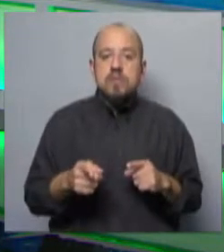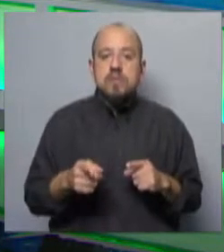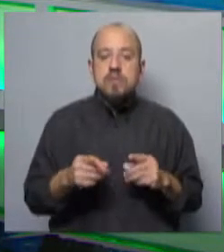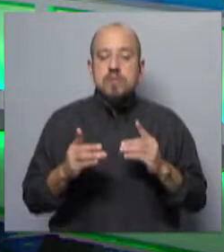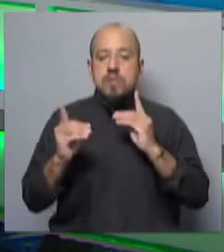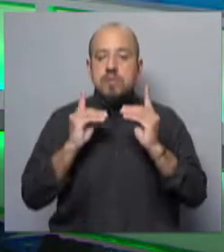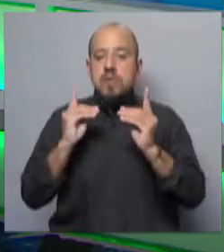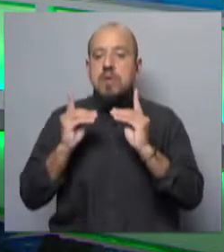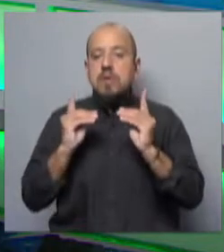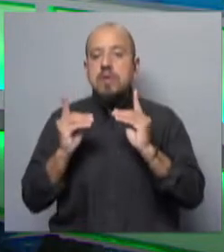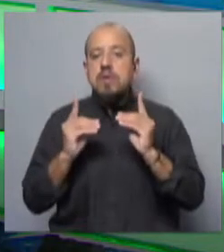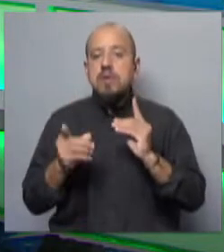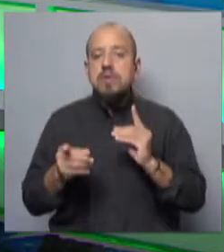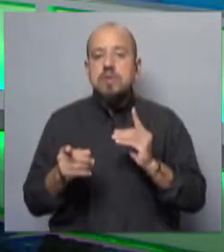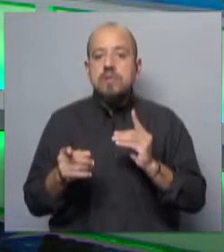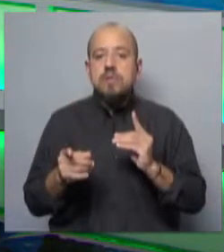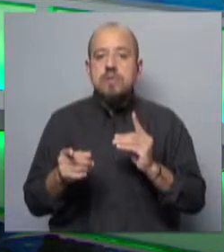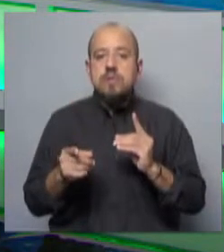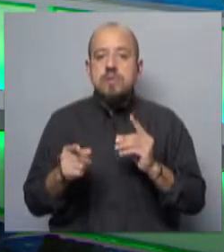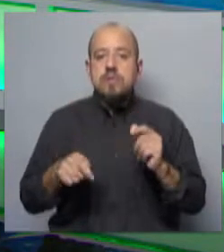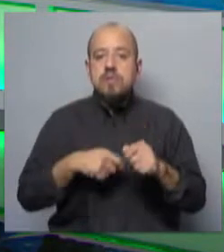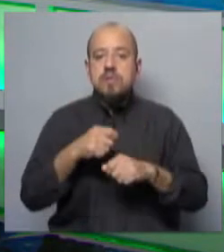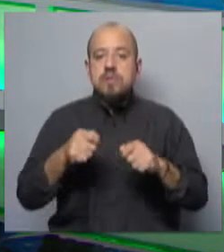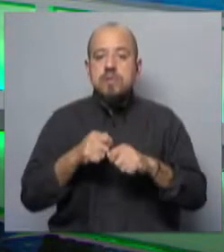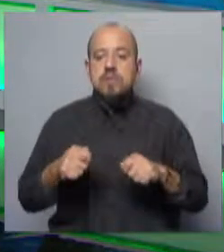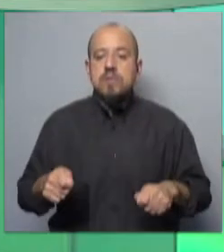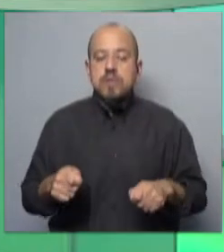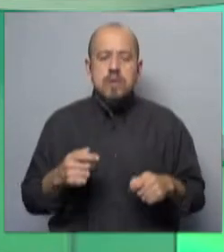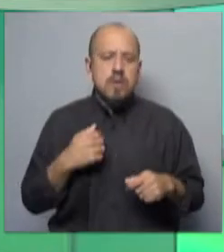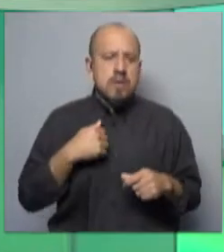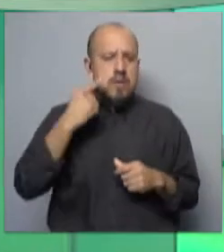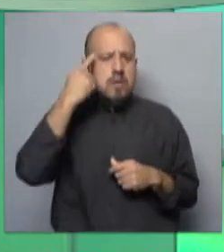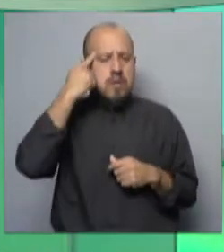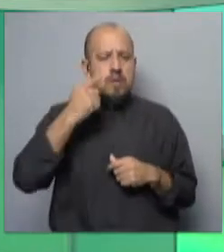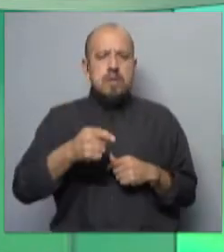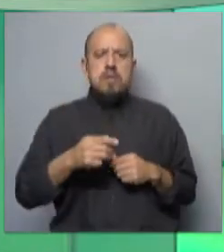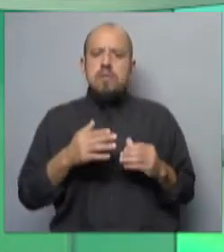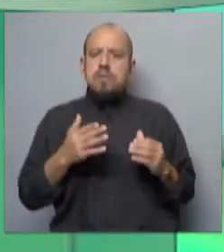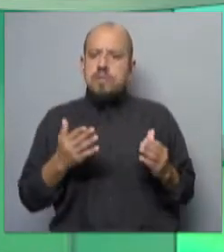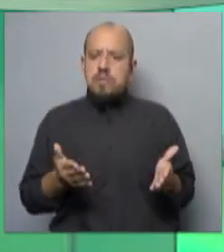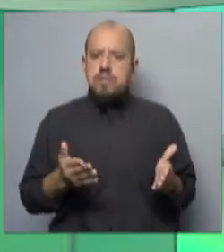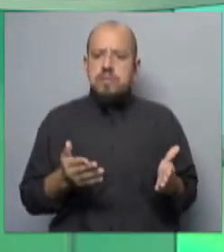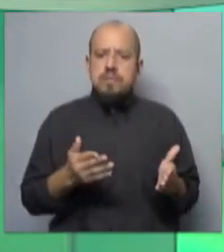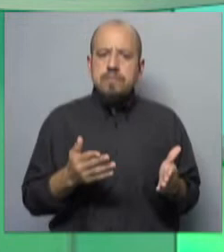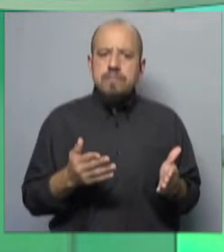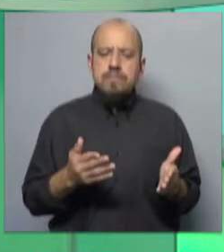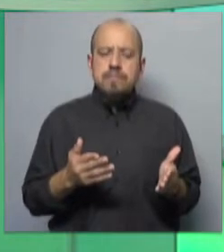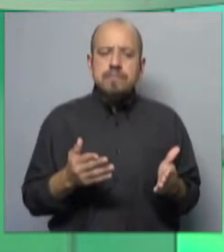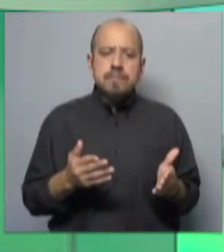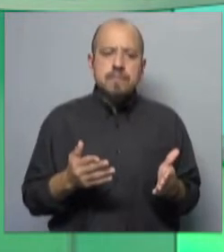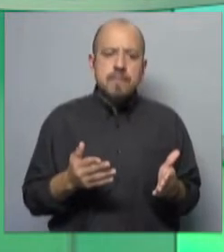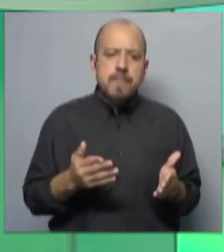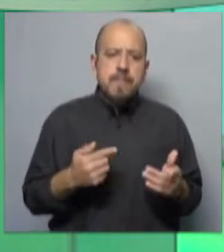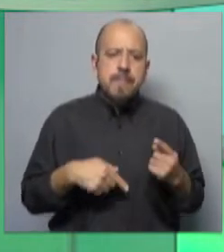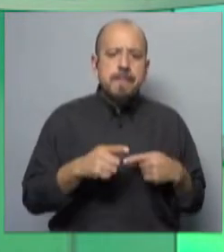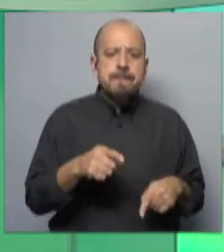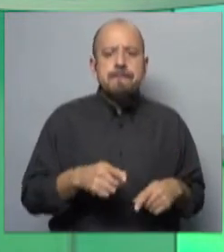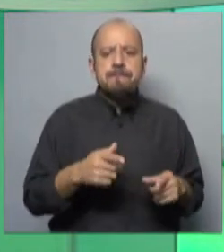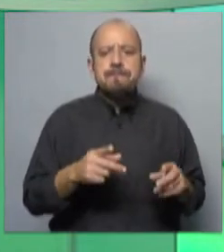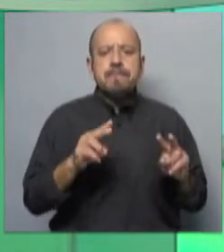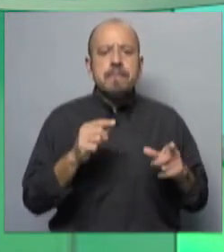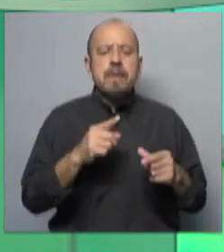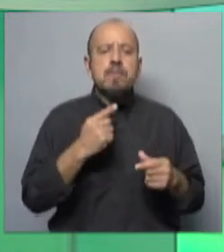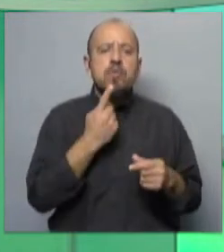diálogo con, en este caso, el PIT-CNT. Uno se pregunta qué tan alineadas están estas movidas